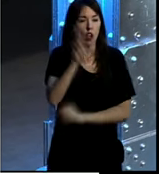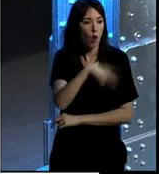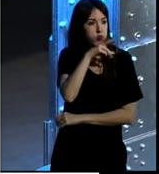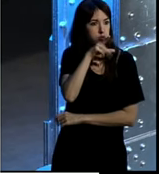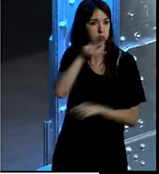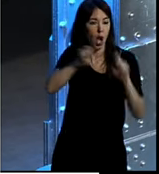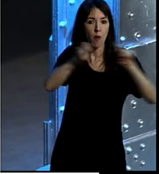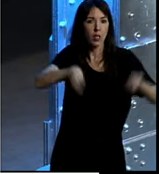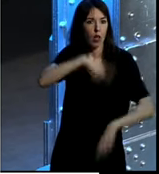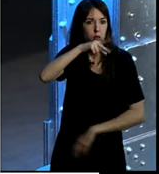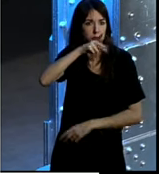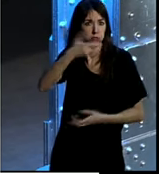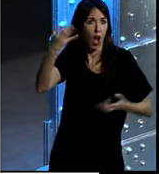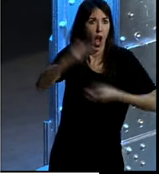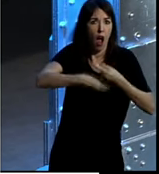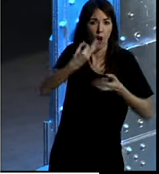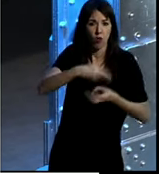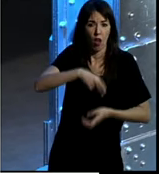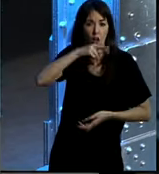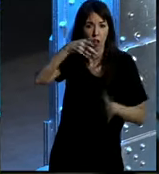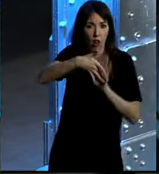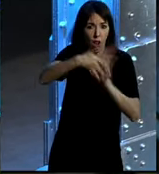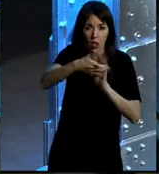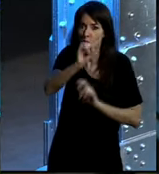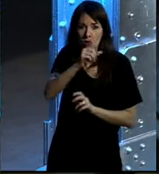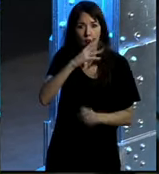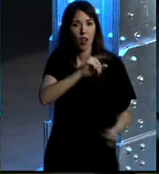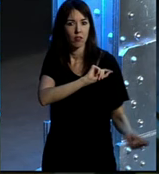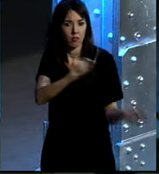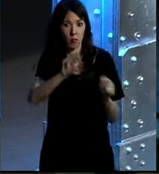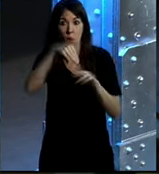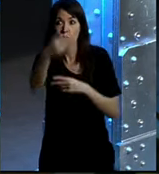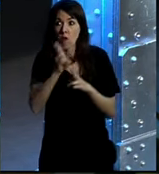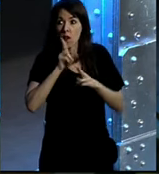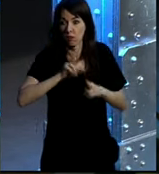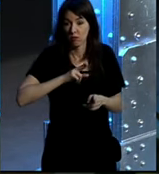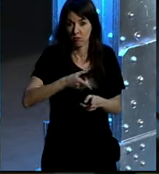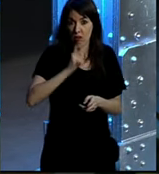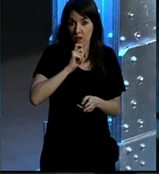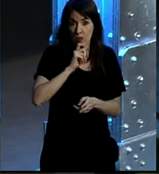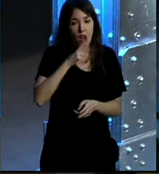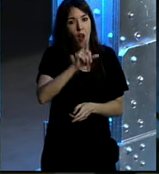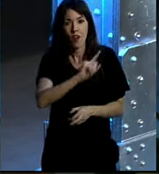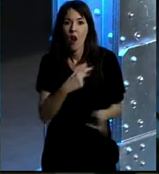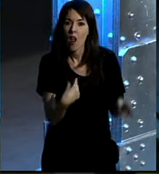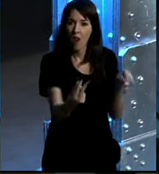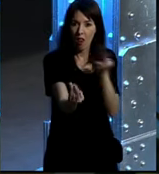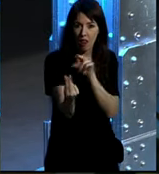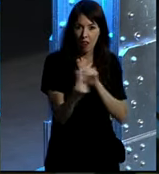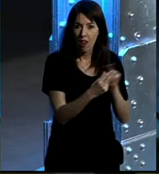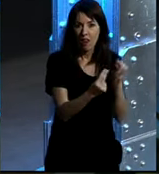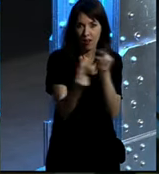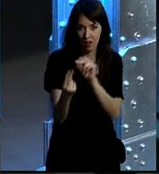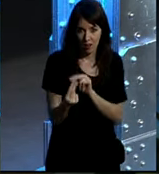una empresa cuenta al exterior lo que hace y no obtiene, o es muy difícil que desde fuera se le conteste, ahora son conversaciones, tenemos que